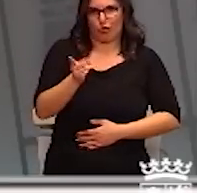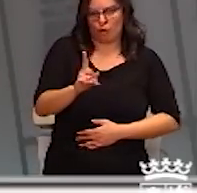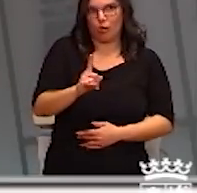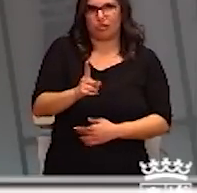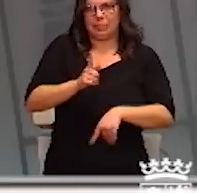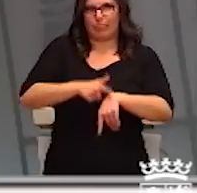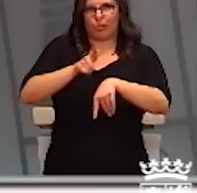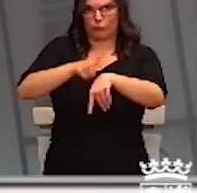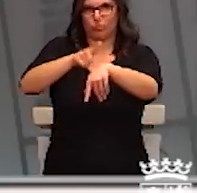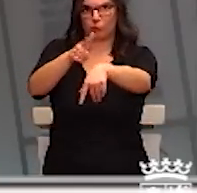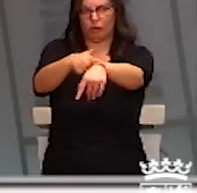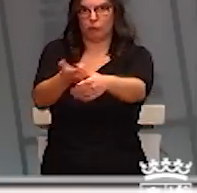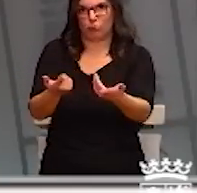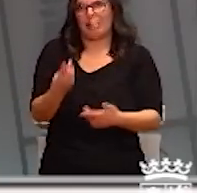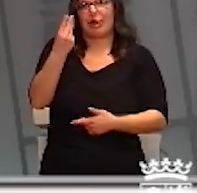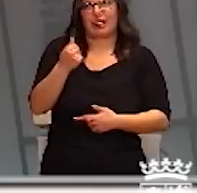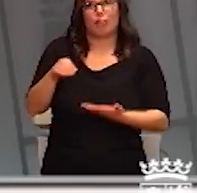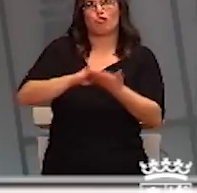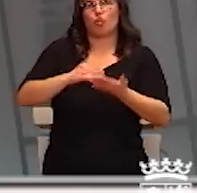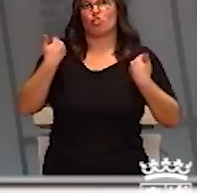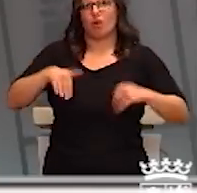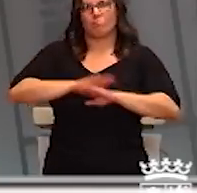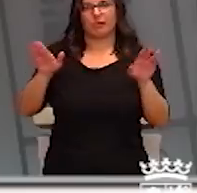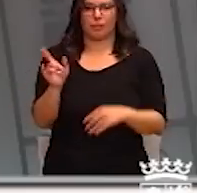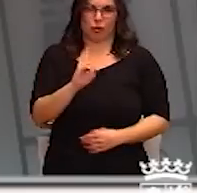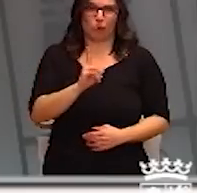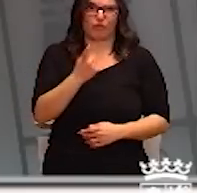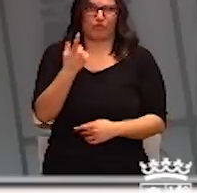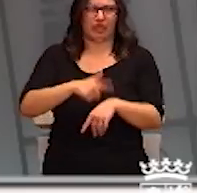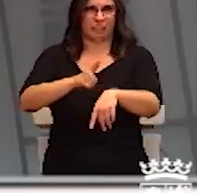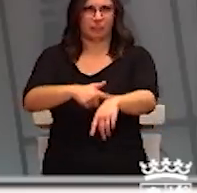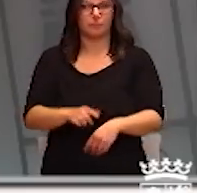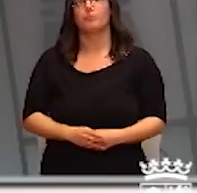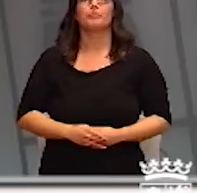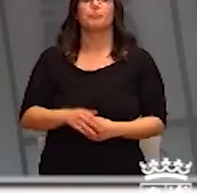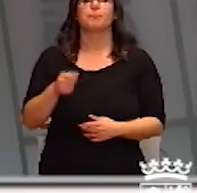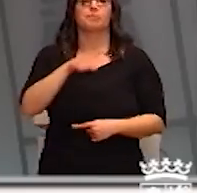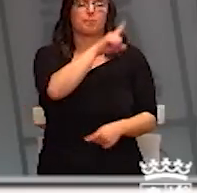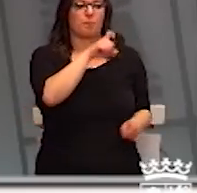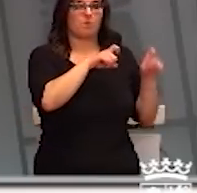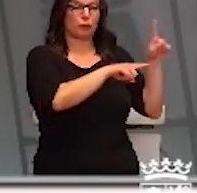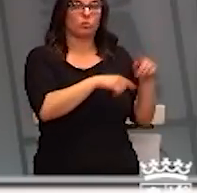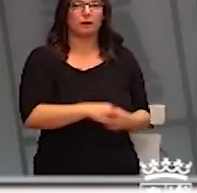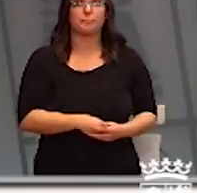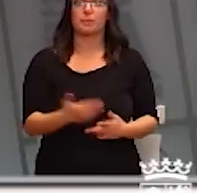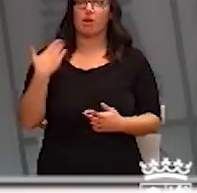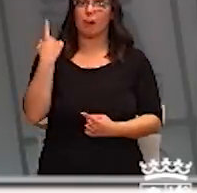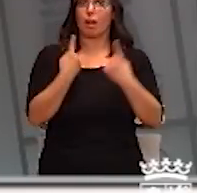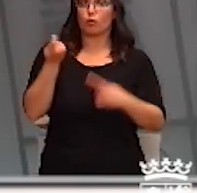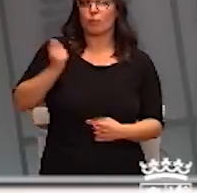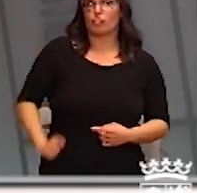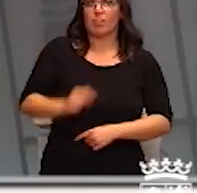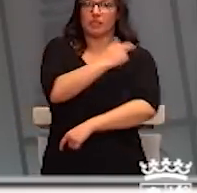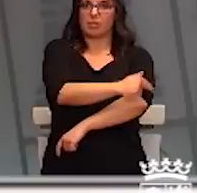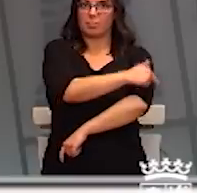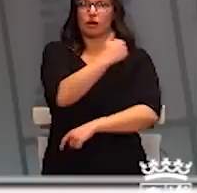estas medidas de hoy en tres días surtan efecto. Yo también quería hacer una pregunta. ¿Y eran algunos sanitarios que dejaban